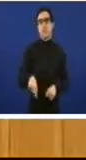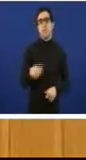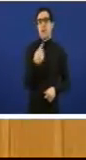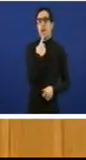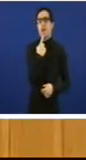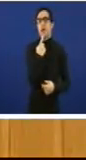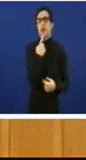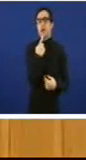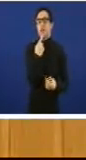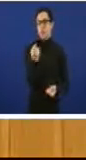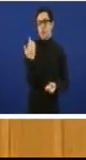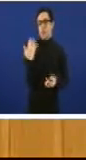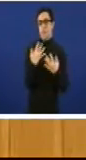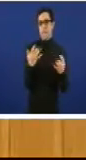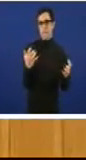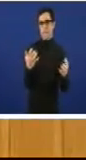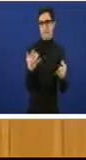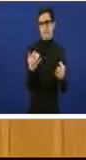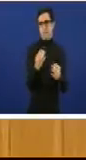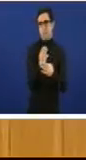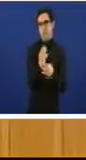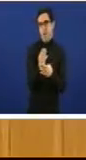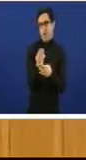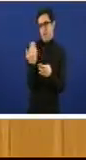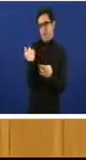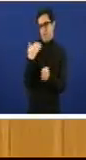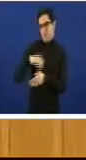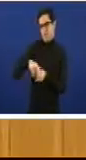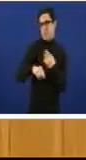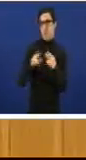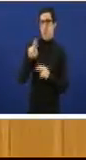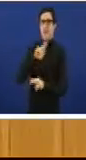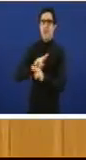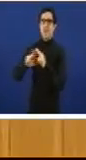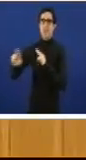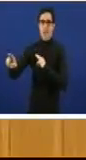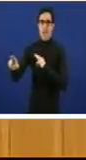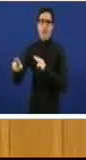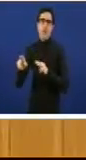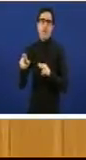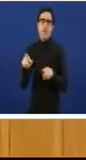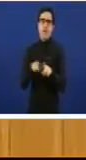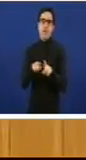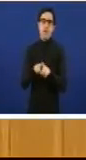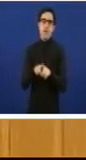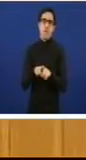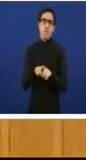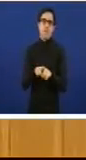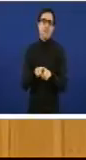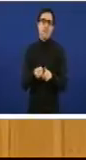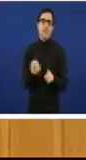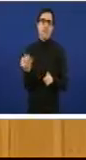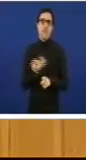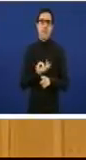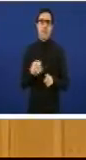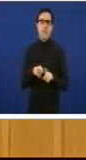de que non é única exclusivamente ou non debe de ser única exclusivamente o producto dunha consellería. Ten que